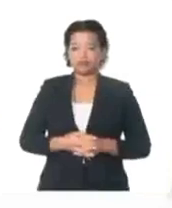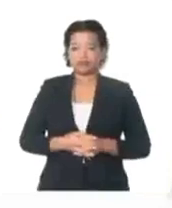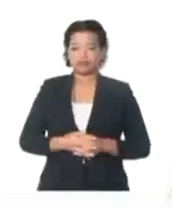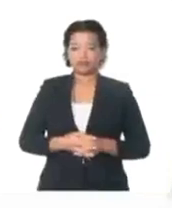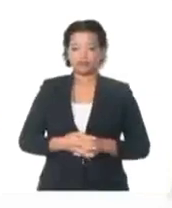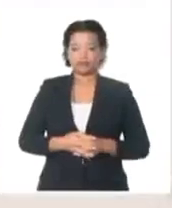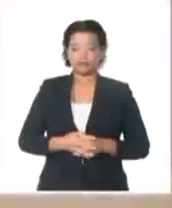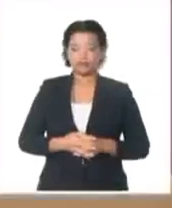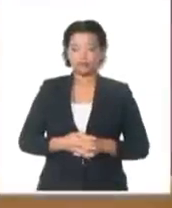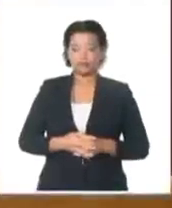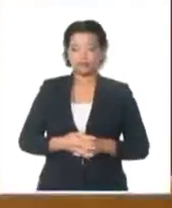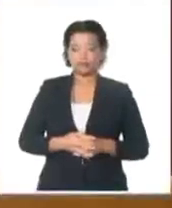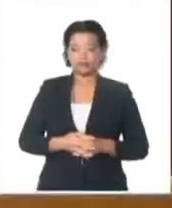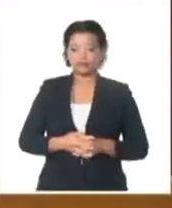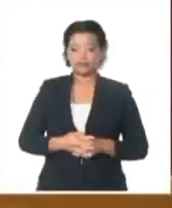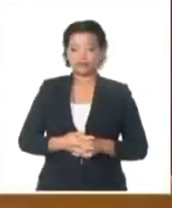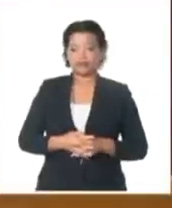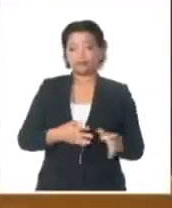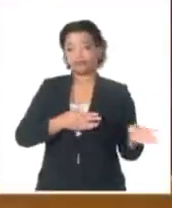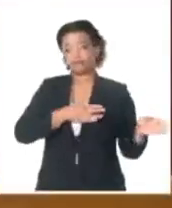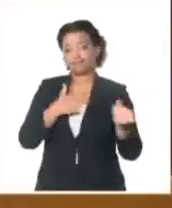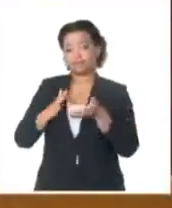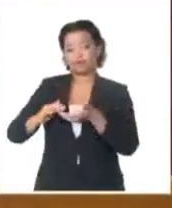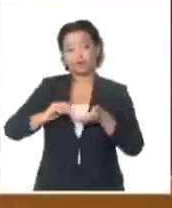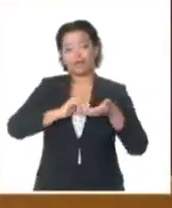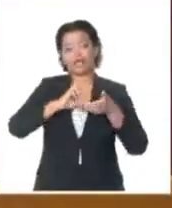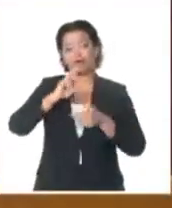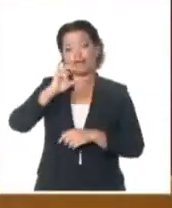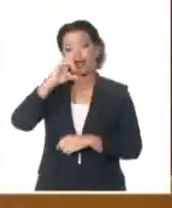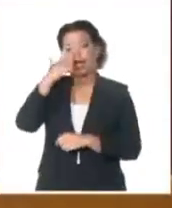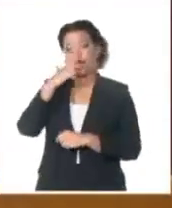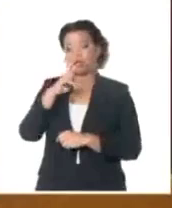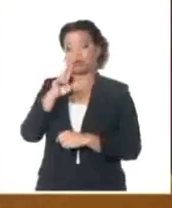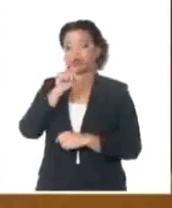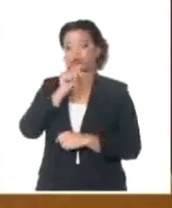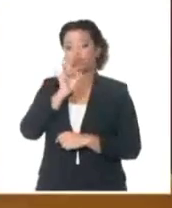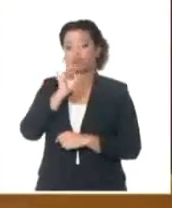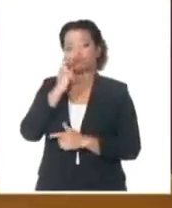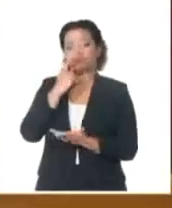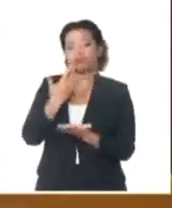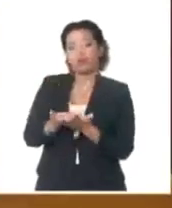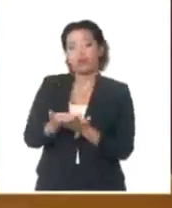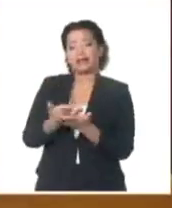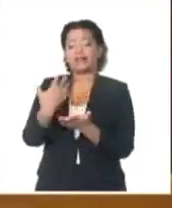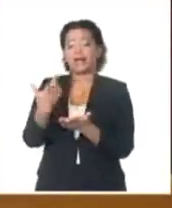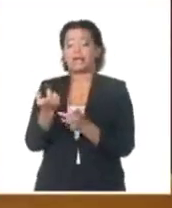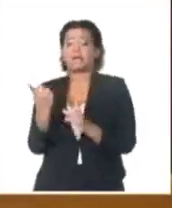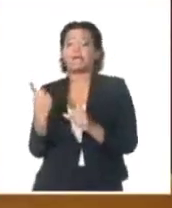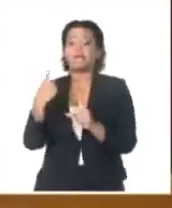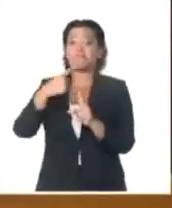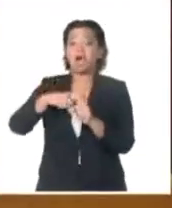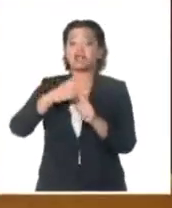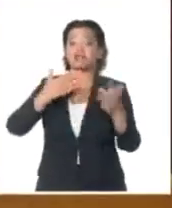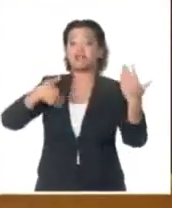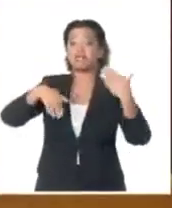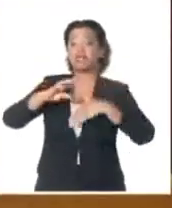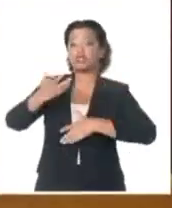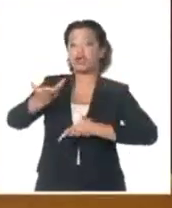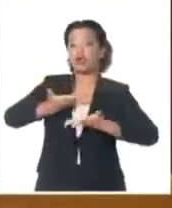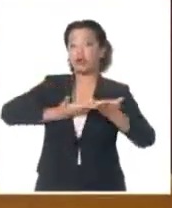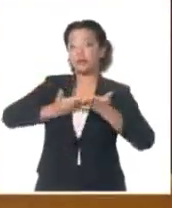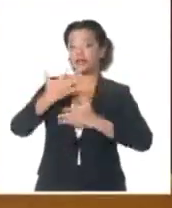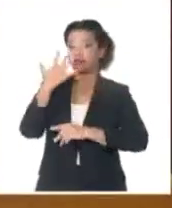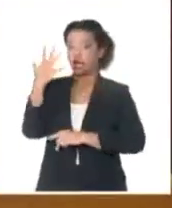En el caso del compañero Ricardo Cabrisa Ruiz, se propone designarlo, además, como ministro del Comercio Exterior y la